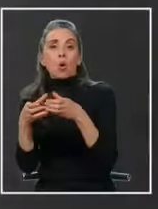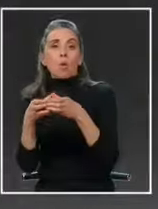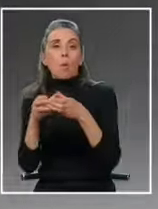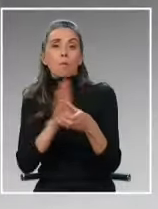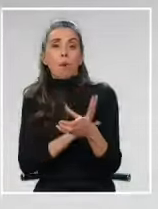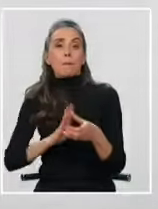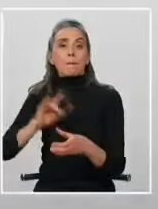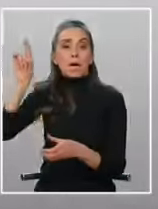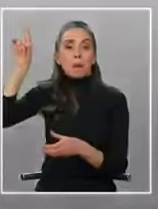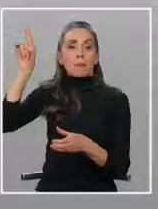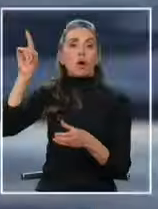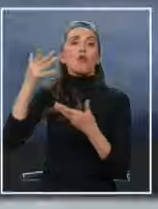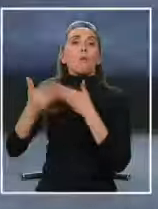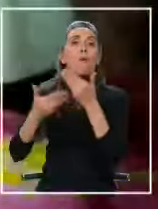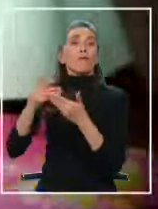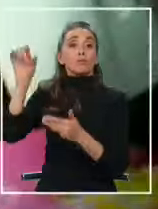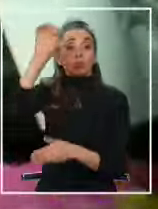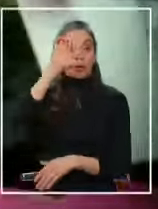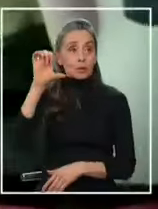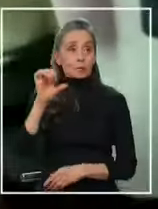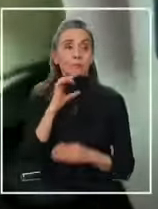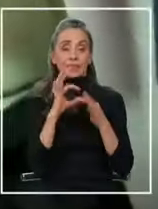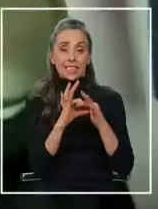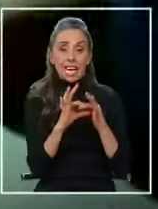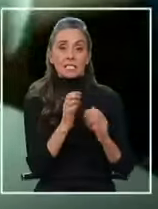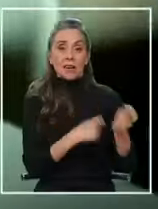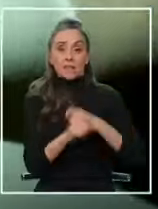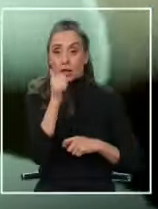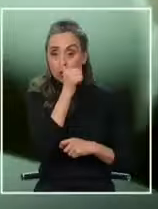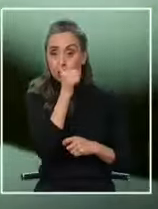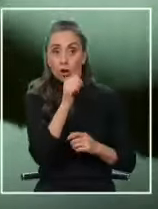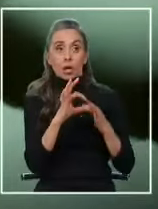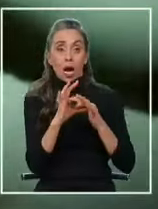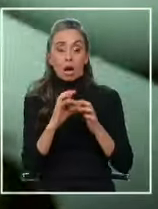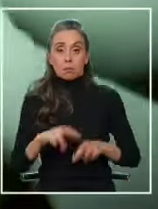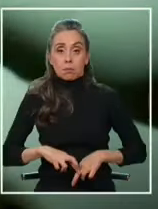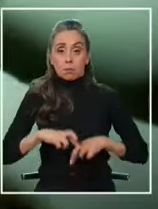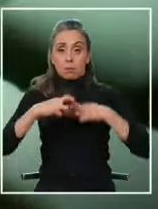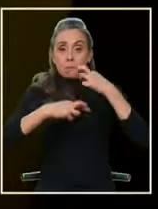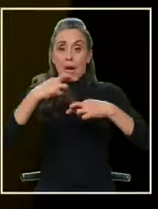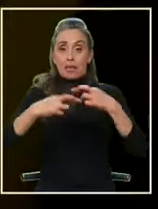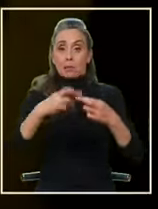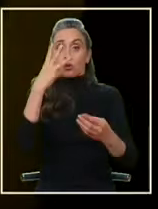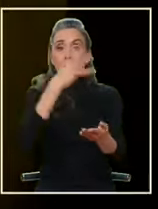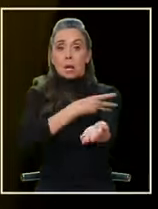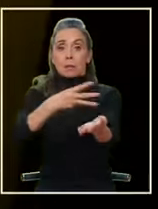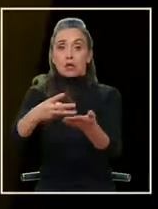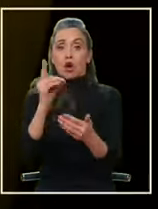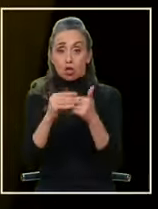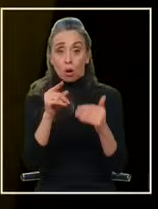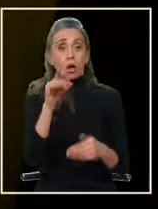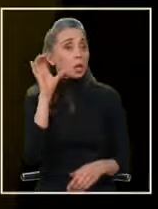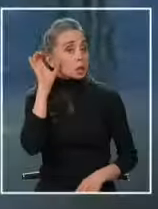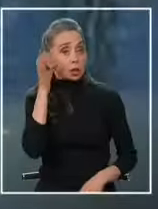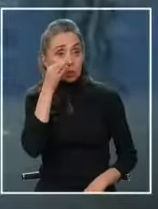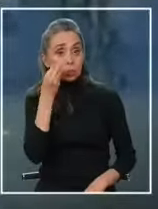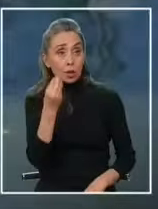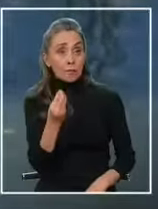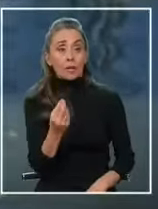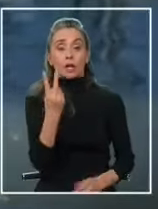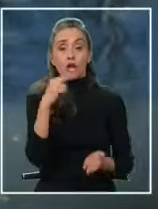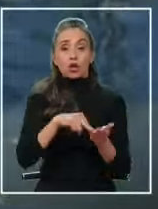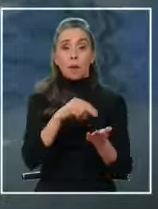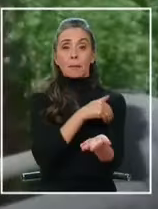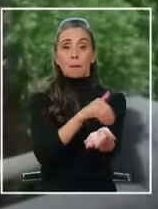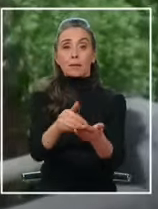banda y cómo operaban gracias al negocio de la droga alcanzaron un patrimonio de 3 millones de dólares sí, escucho bien algo así como